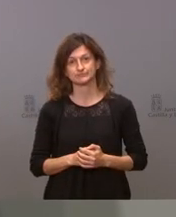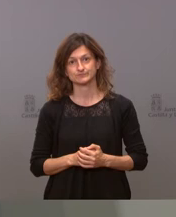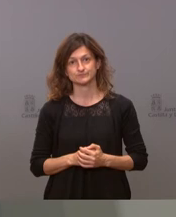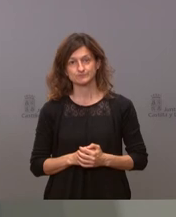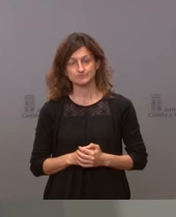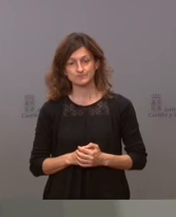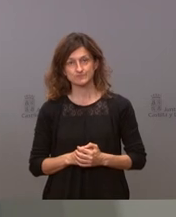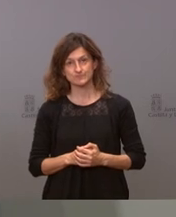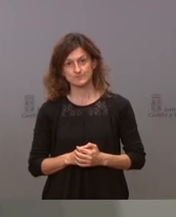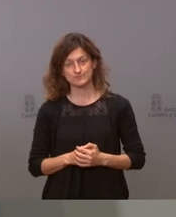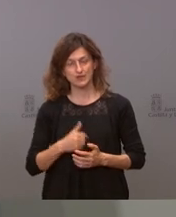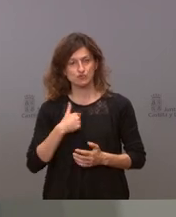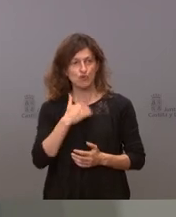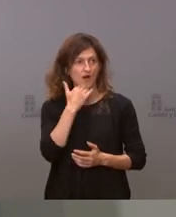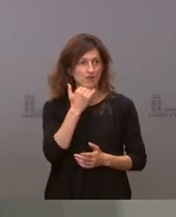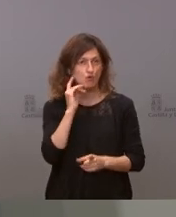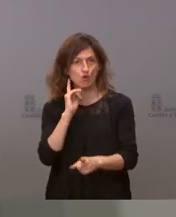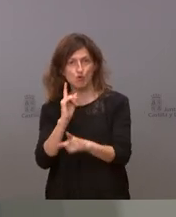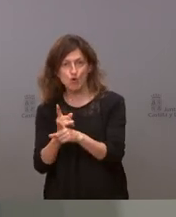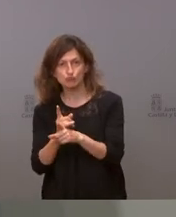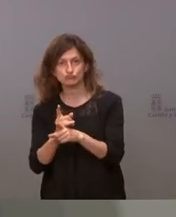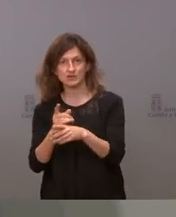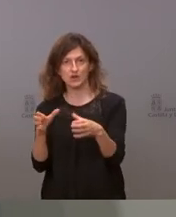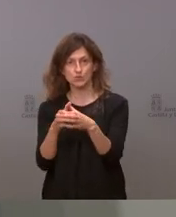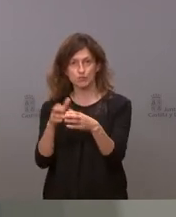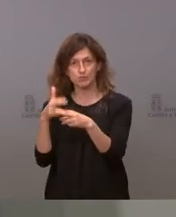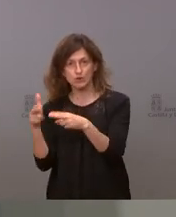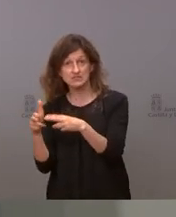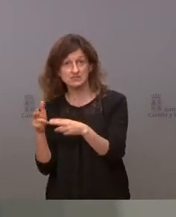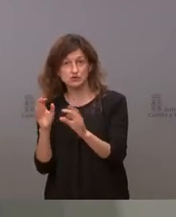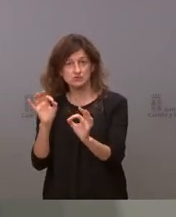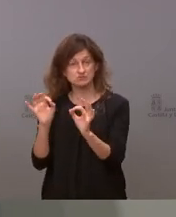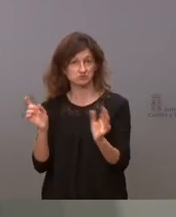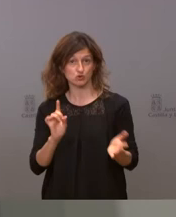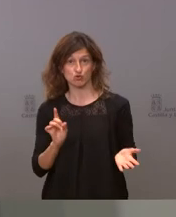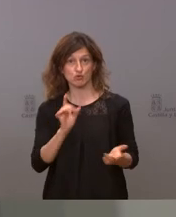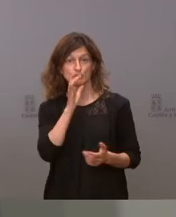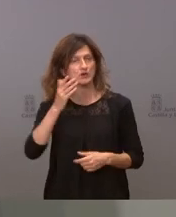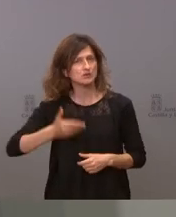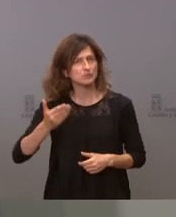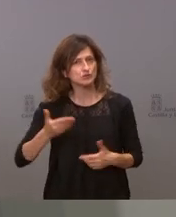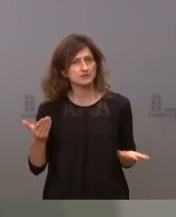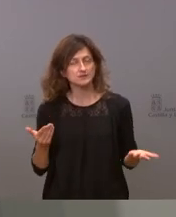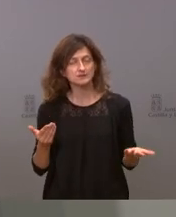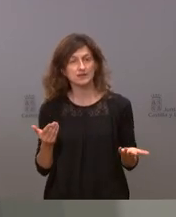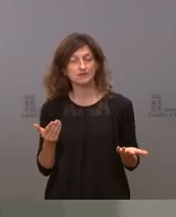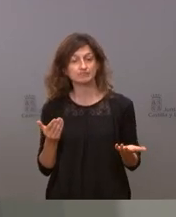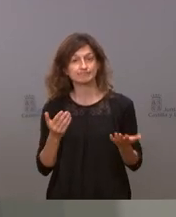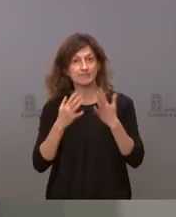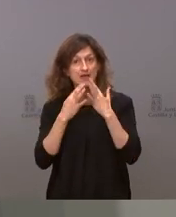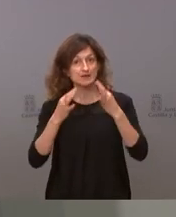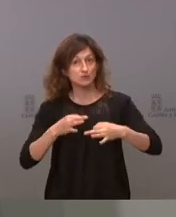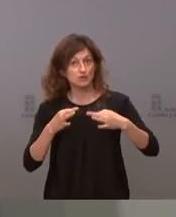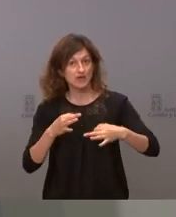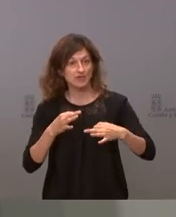nada contra ningún tipo de partido en concreto sino porque creo que es importante asegurar la